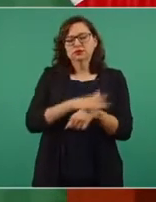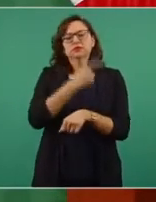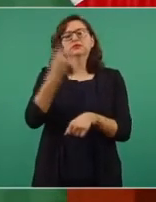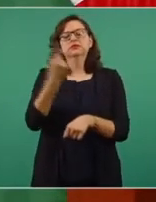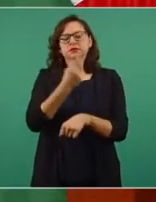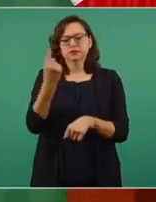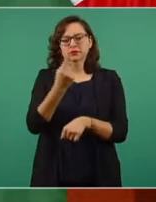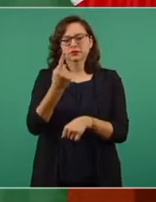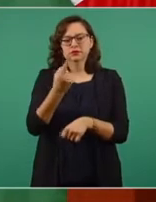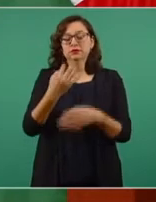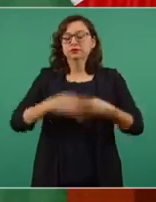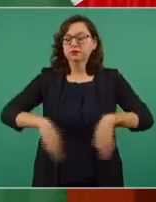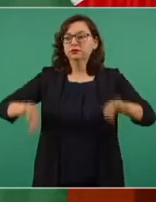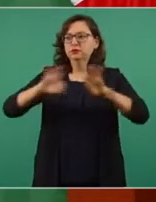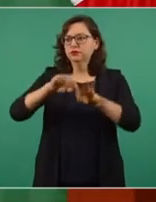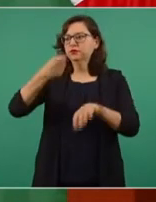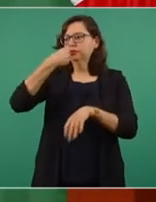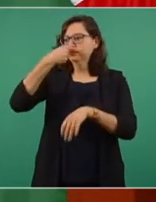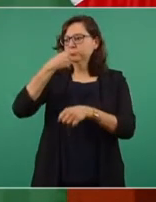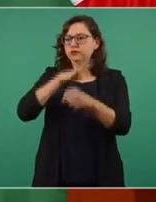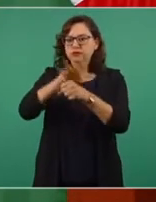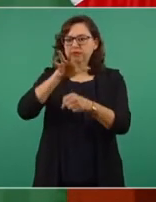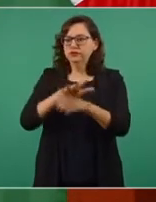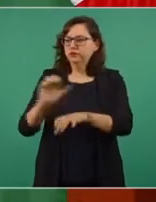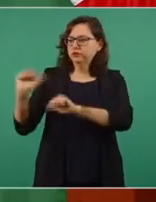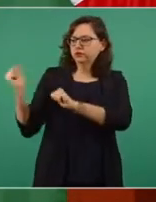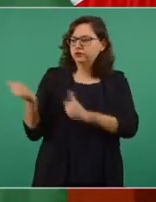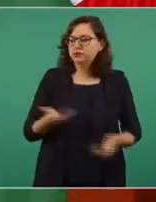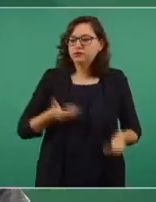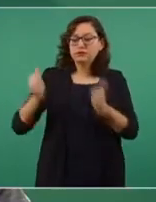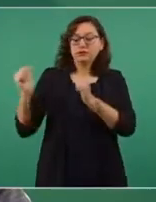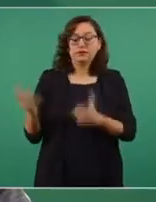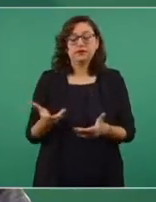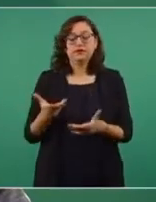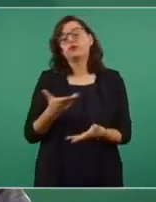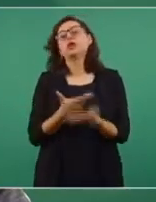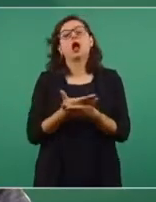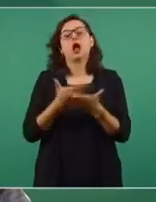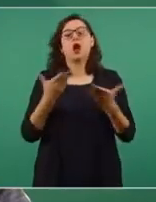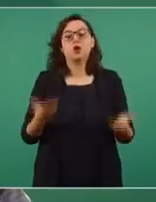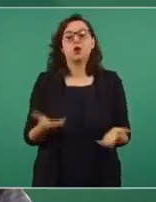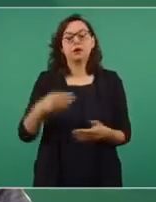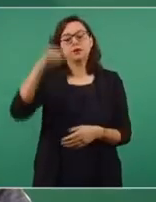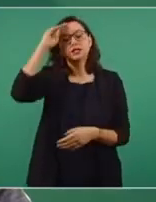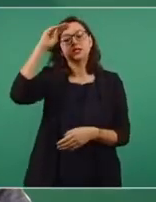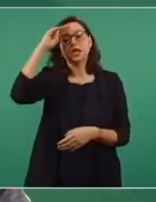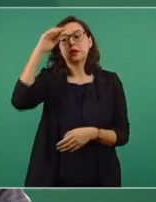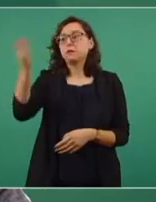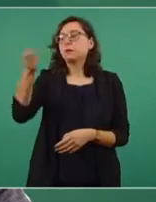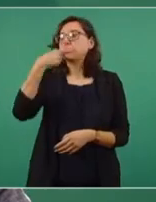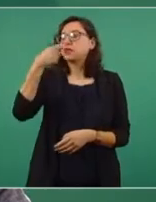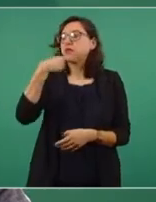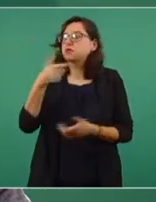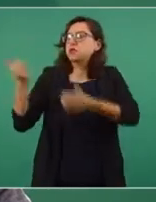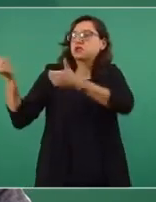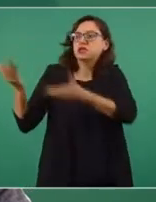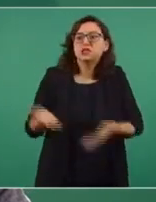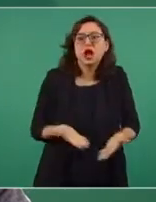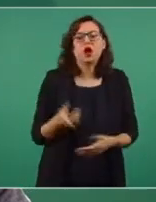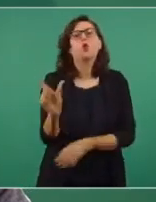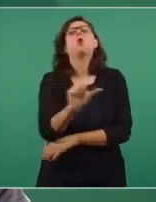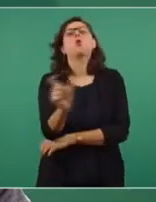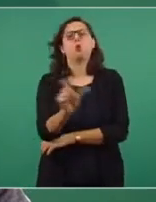medicamentos. En este sentido, surge la pregunta, ¿cuándo llegarán estos medicamentos y cómo